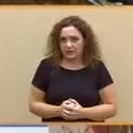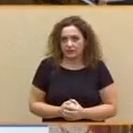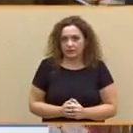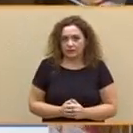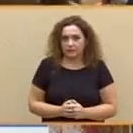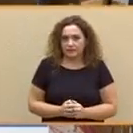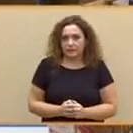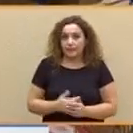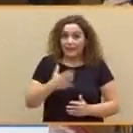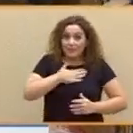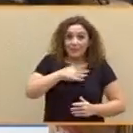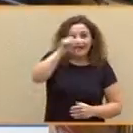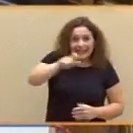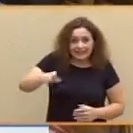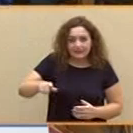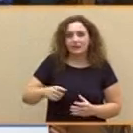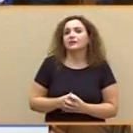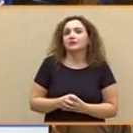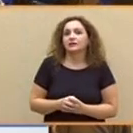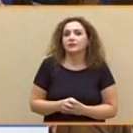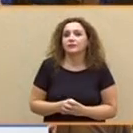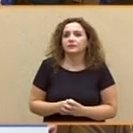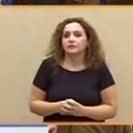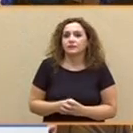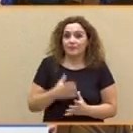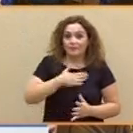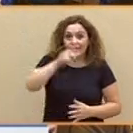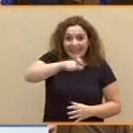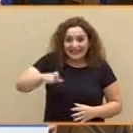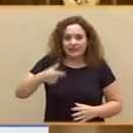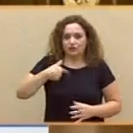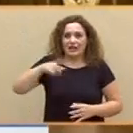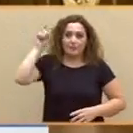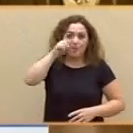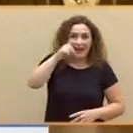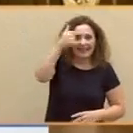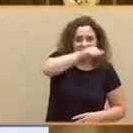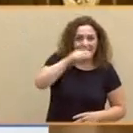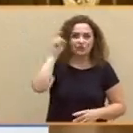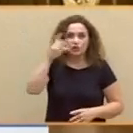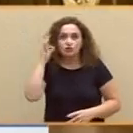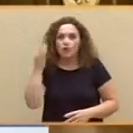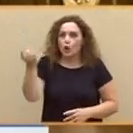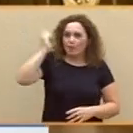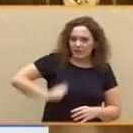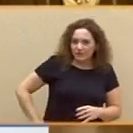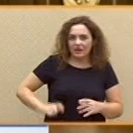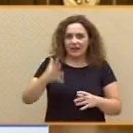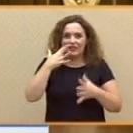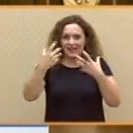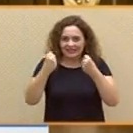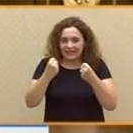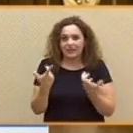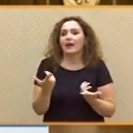Nuestra gente son las maestras y maestros, los profesionales de la sanidad, los